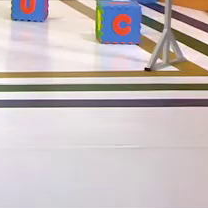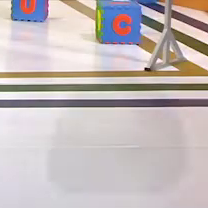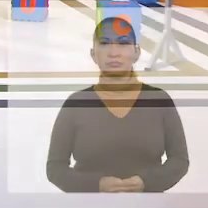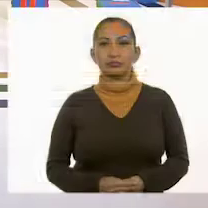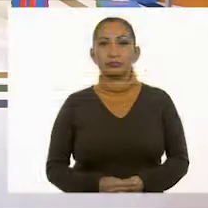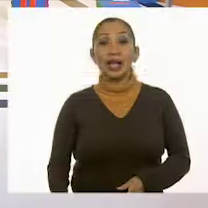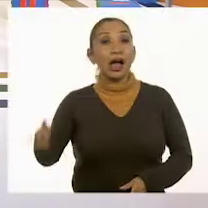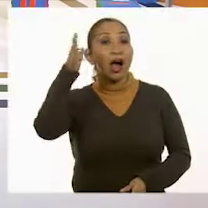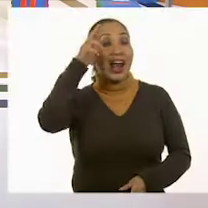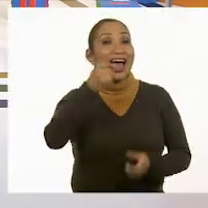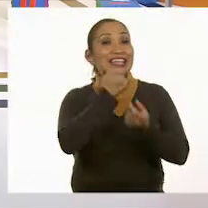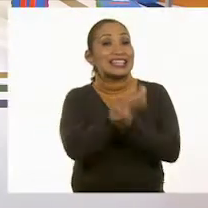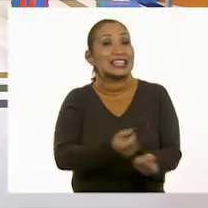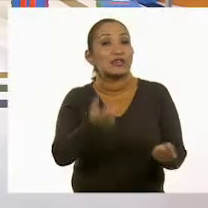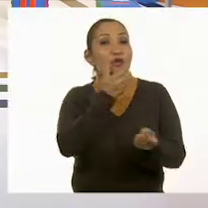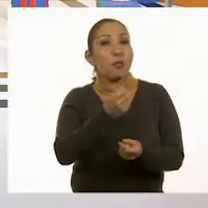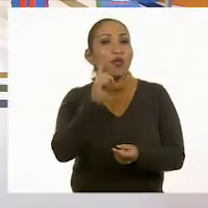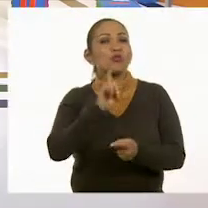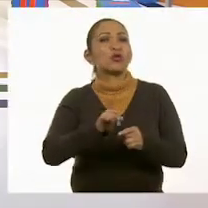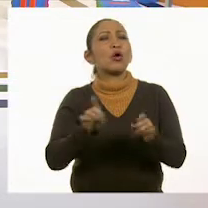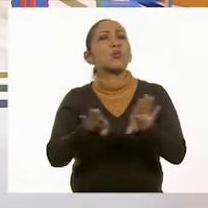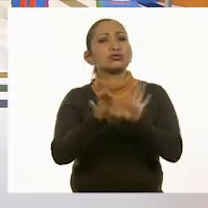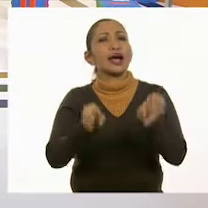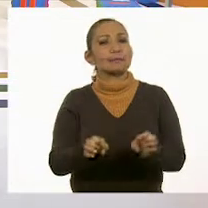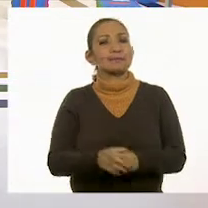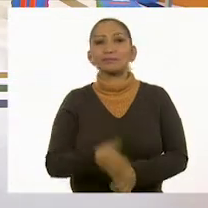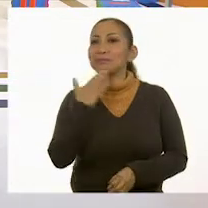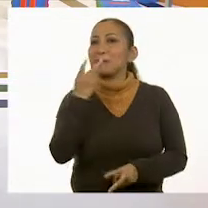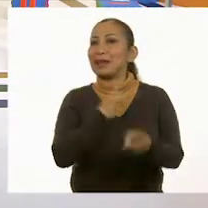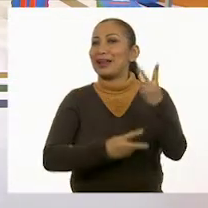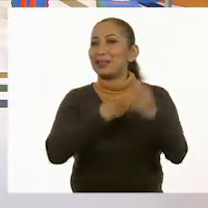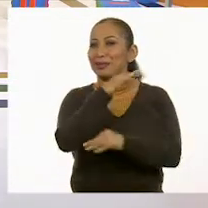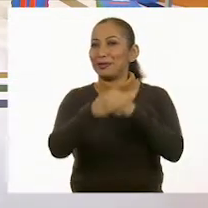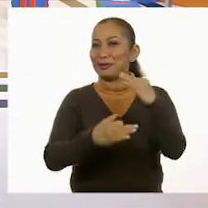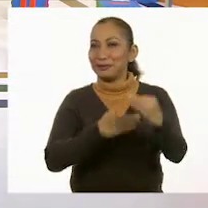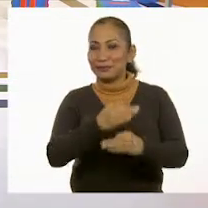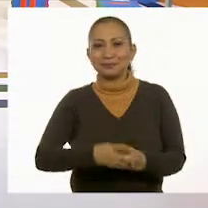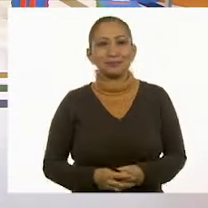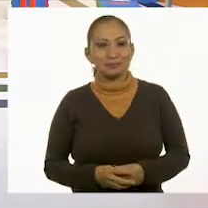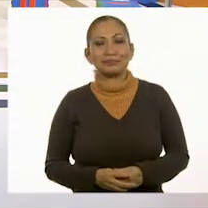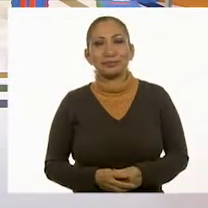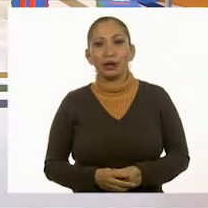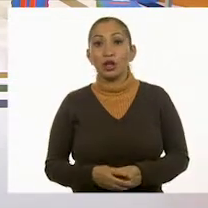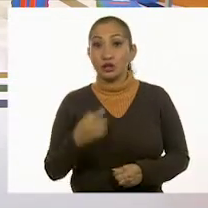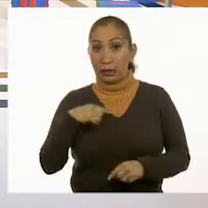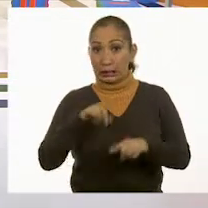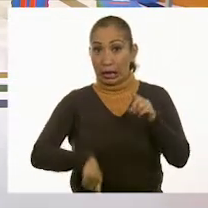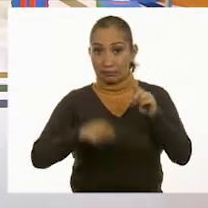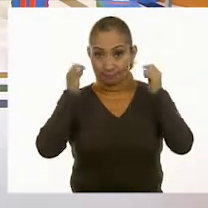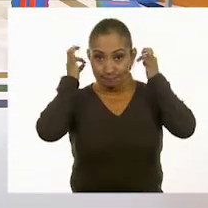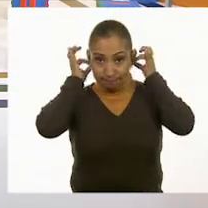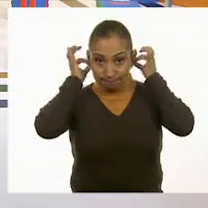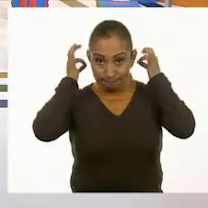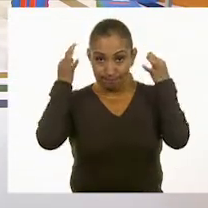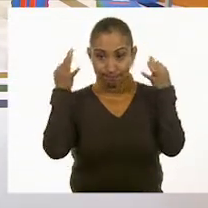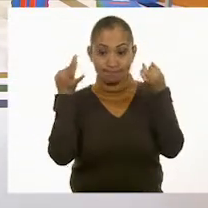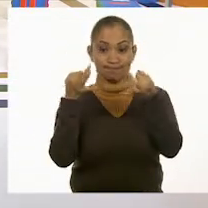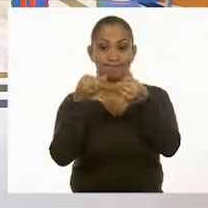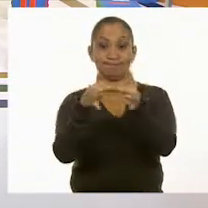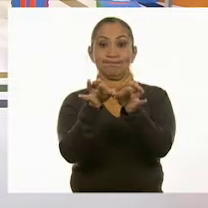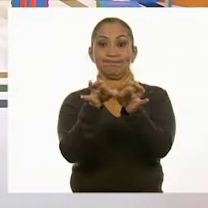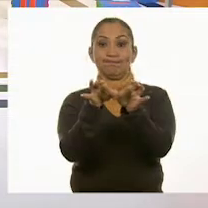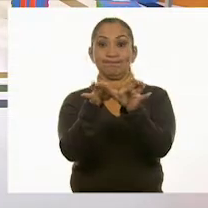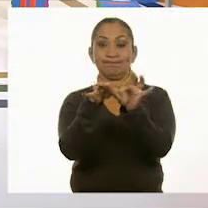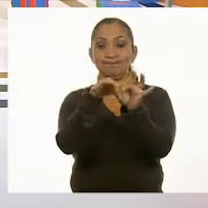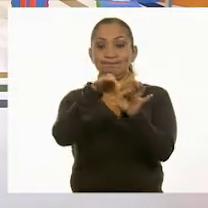¡Hola, niñas y niños! ¿Cómo están? Bienvenidas y bienvenidos. Voy a quitarme mi cubrebocas, lo voy a tomar